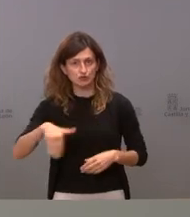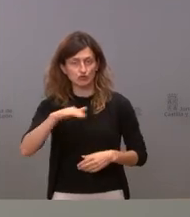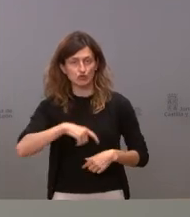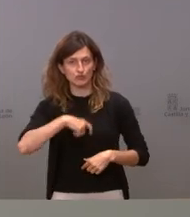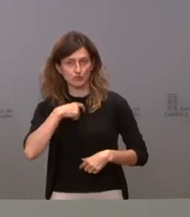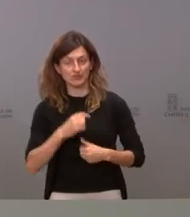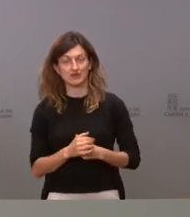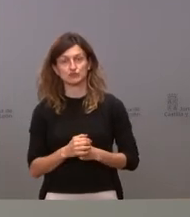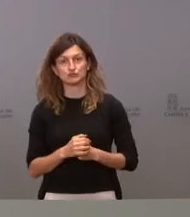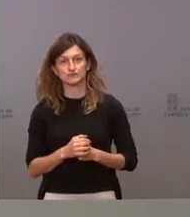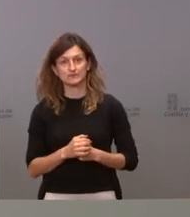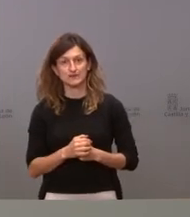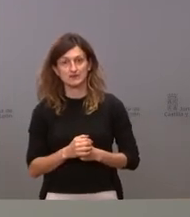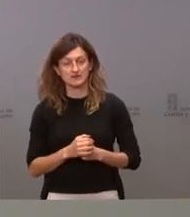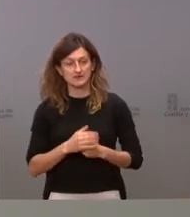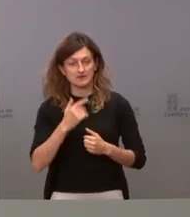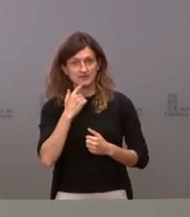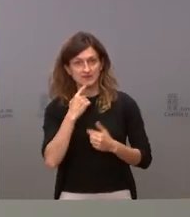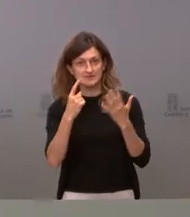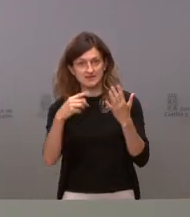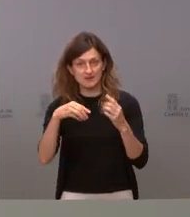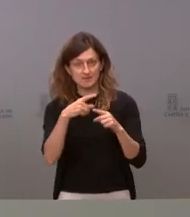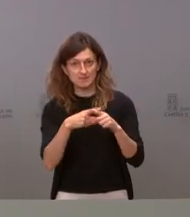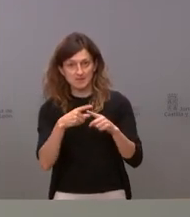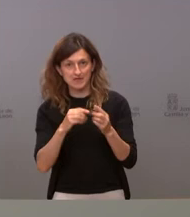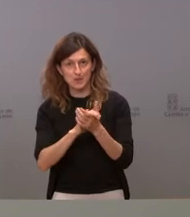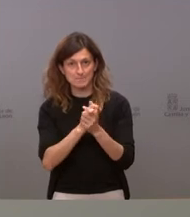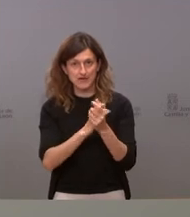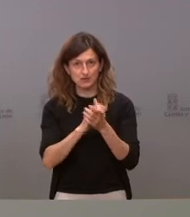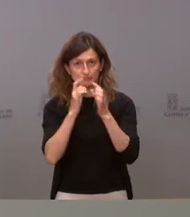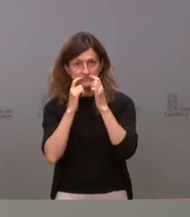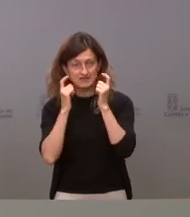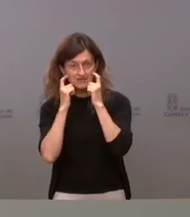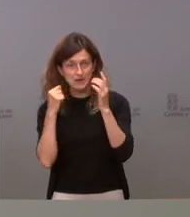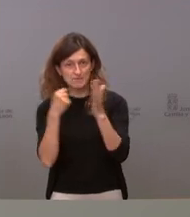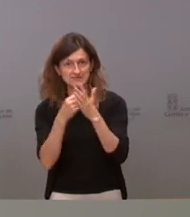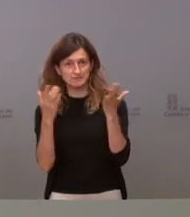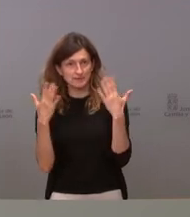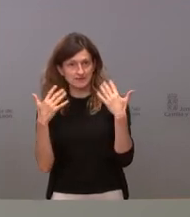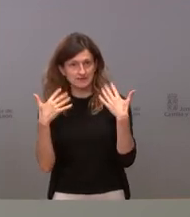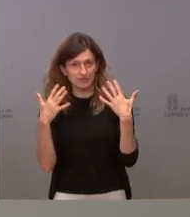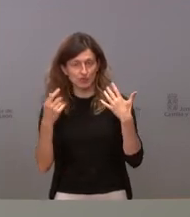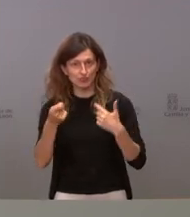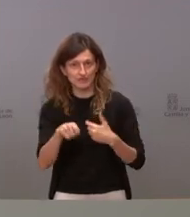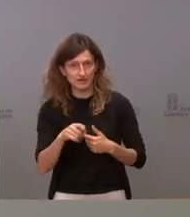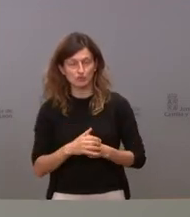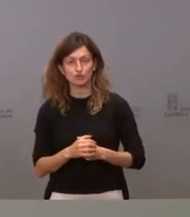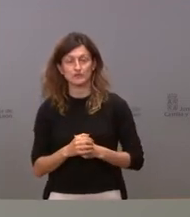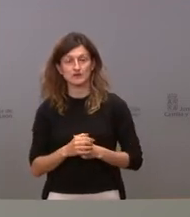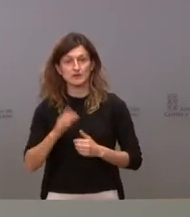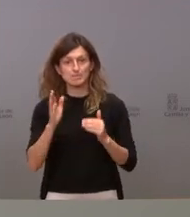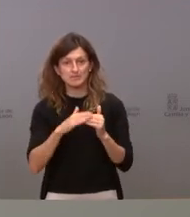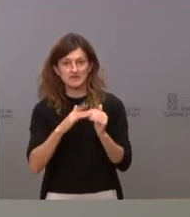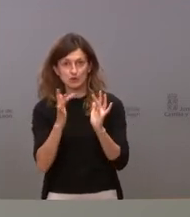ciudadanos y acabar con las 6M, metro y medio, lavado de manos, mascarilla, máxima ventilación en los espacios cerrados, mínimo